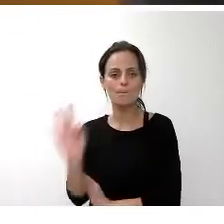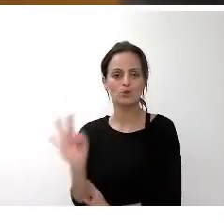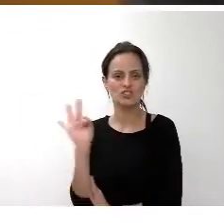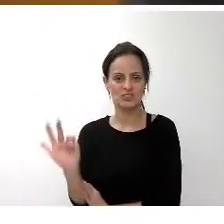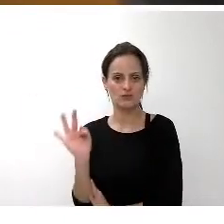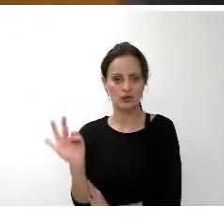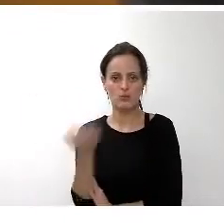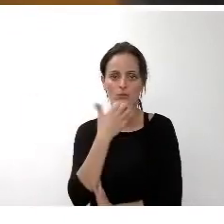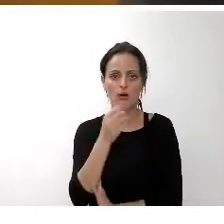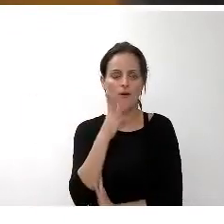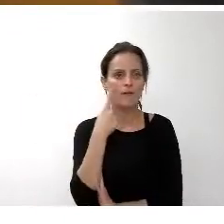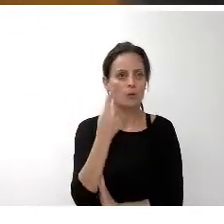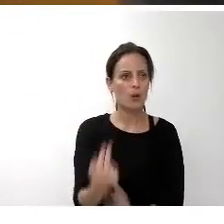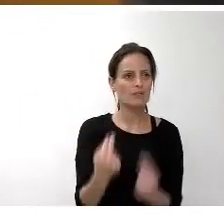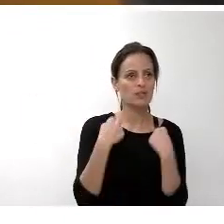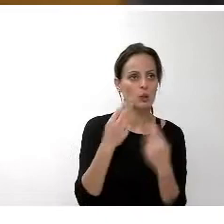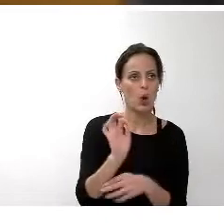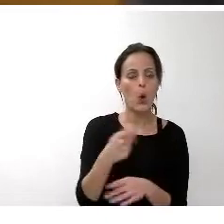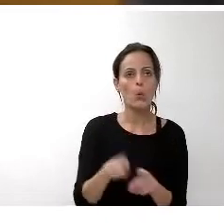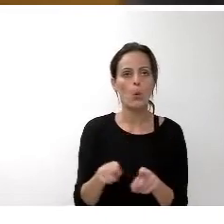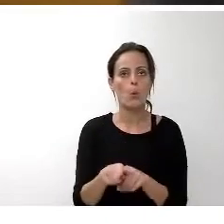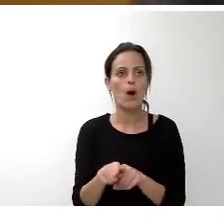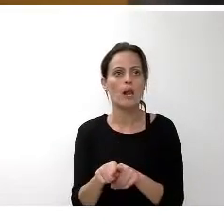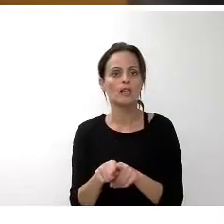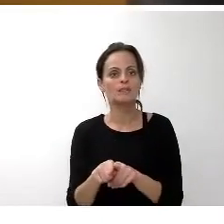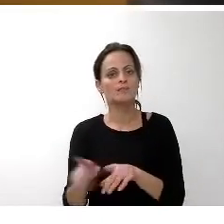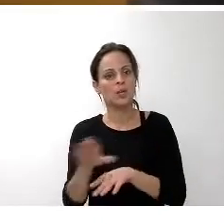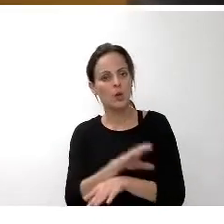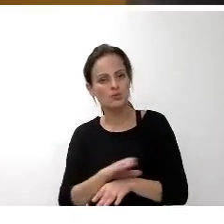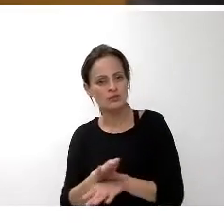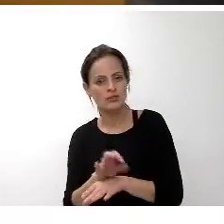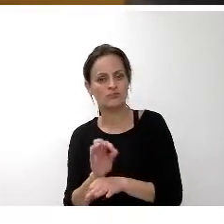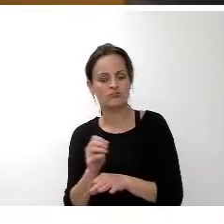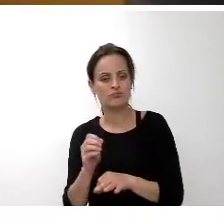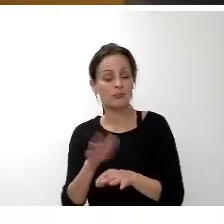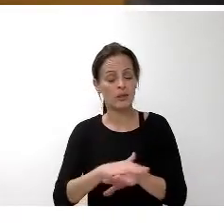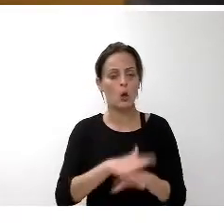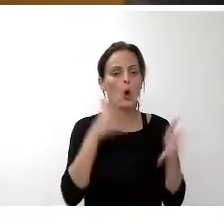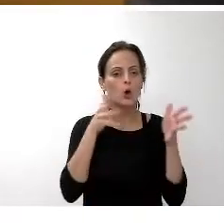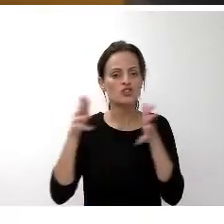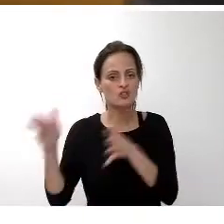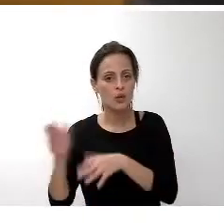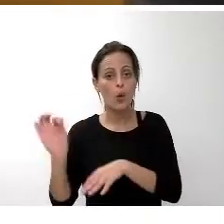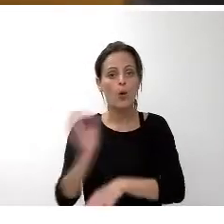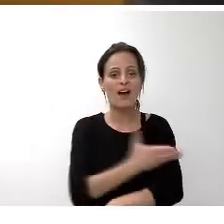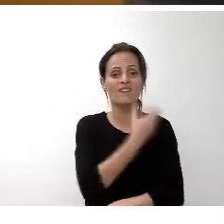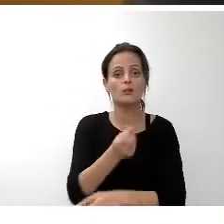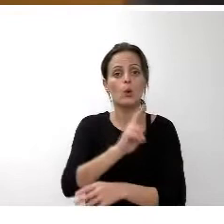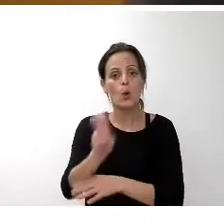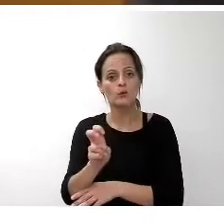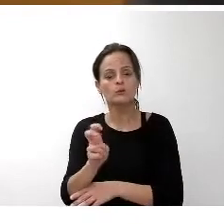diputaciones, consejos insulares a nivel nacional o los propios cabildos, otros cabildos de este archipiélago.